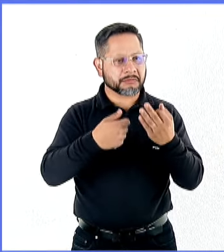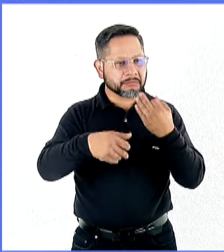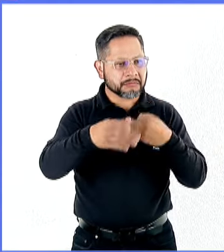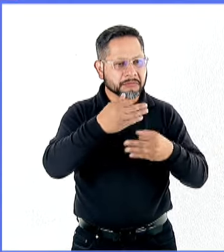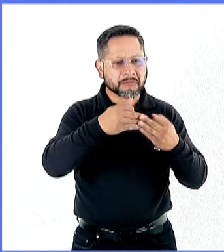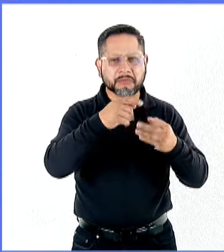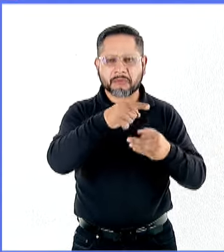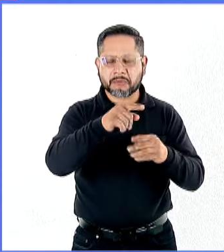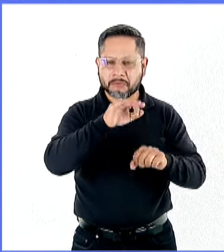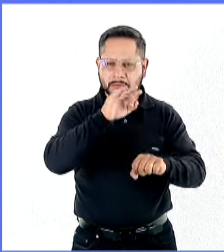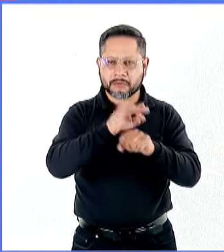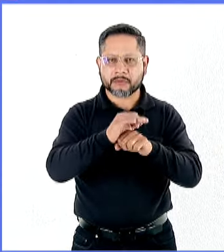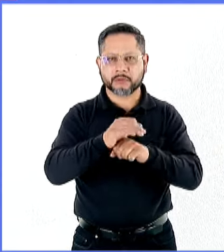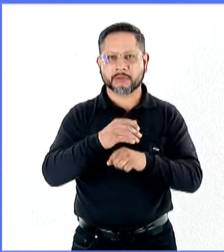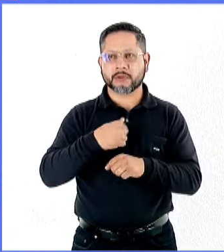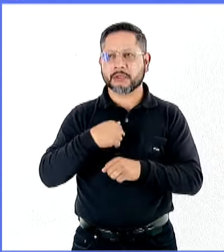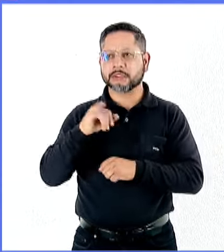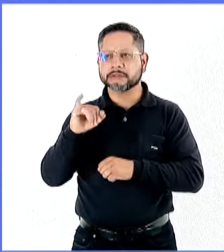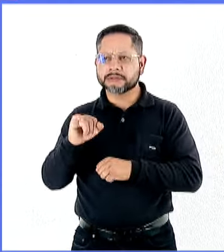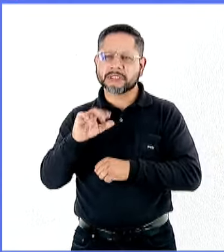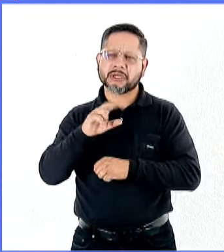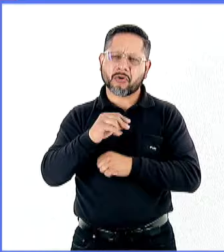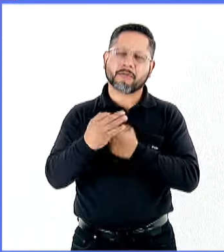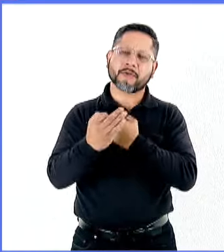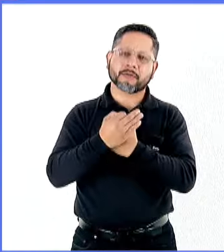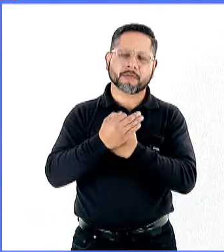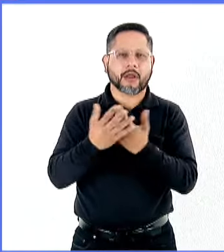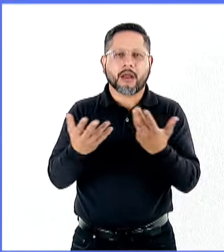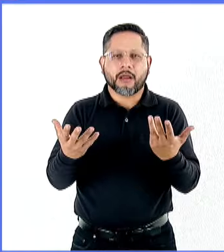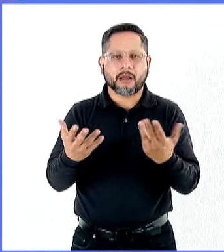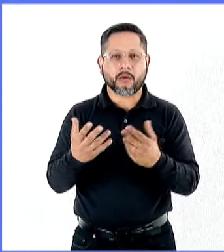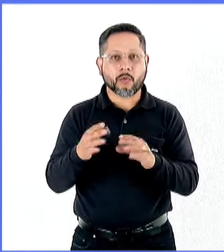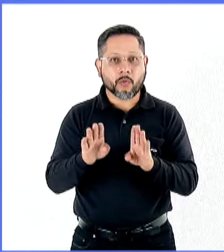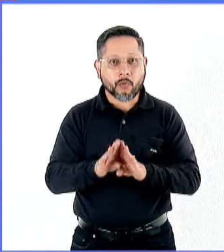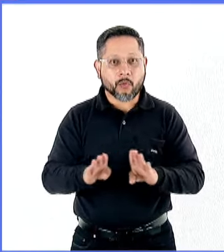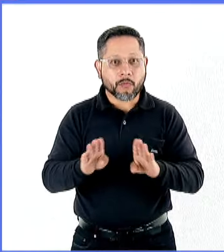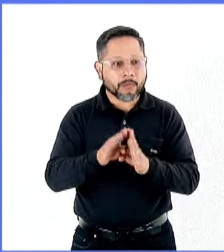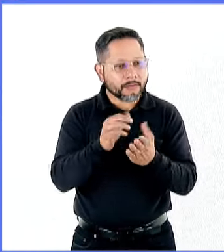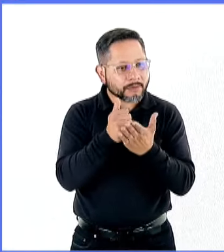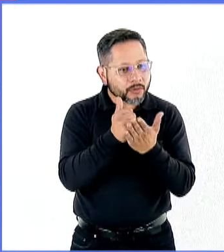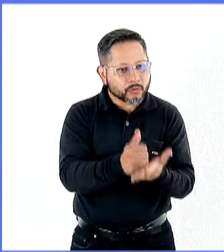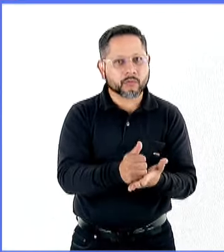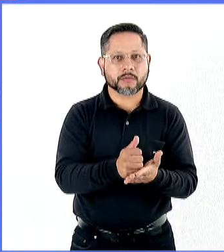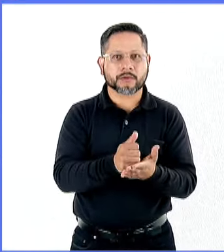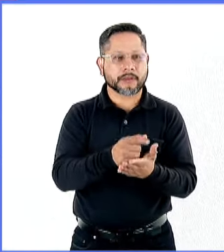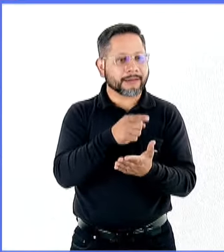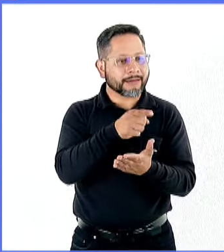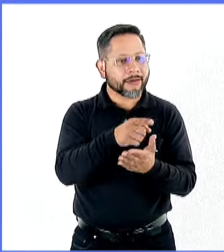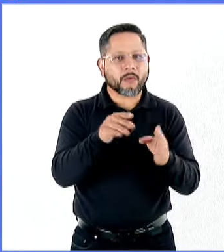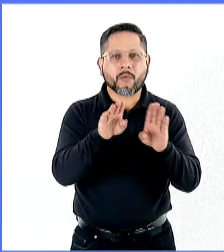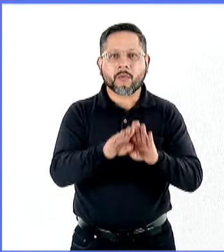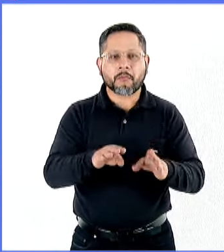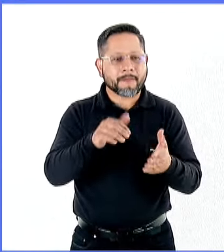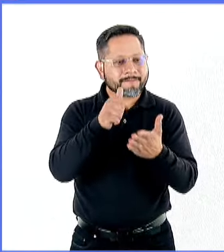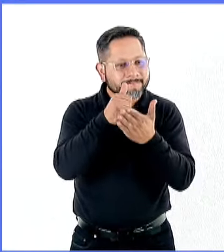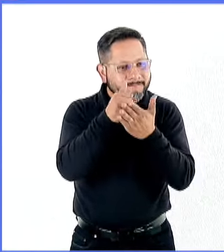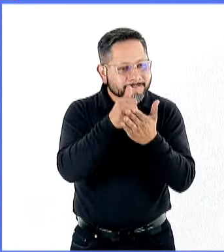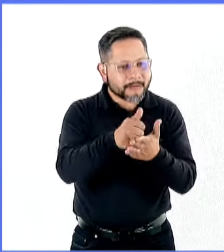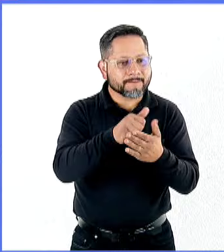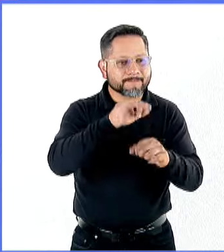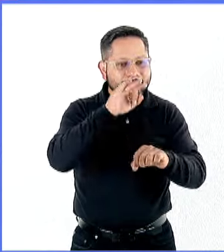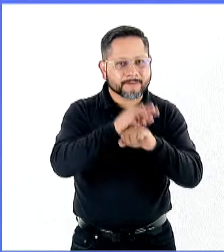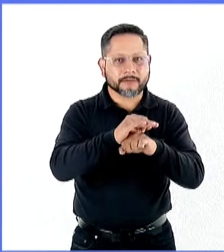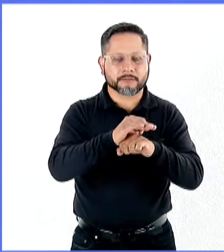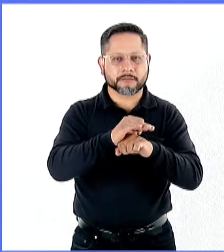no se trata solamente de pensar en el sí o en el no, sino en los cómo, y de cómo obtener los mayores beneficios en todos los